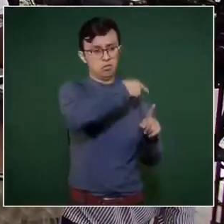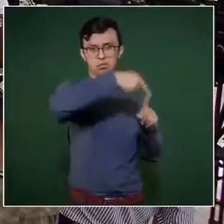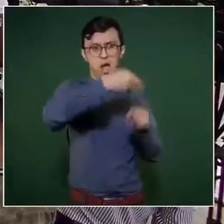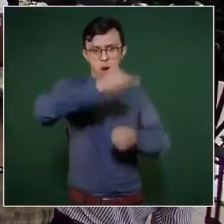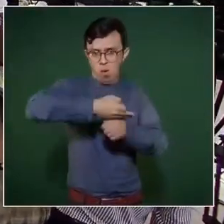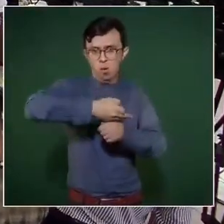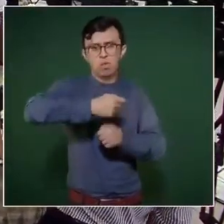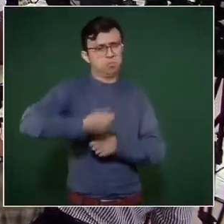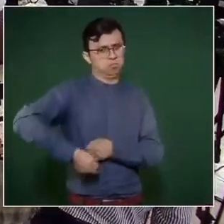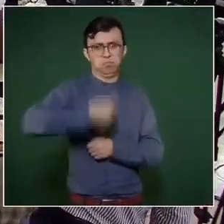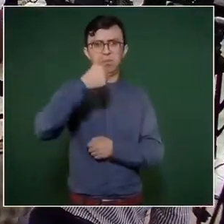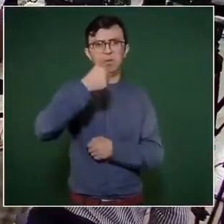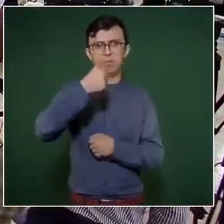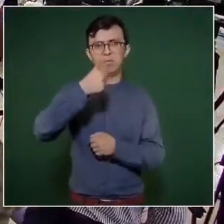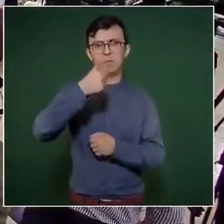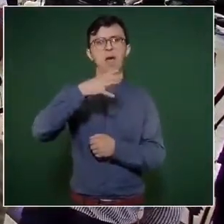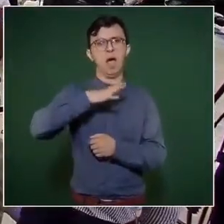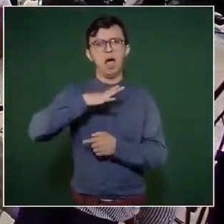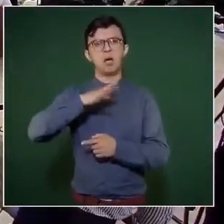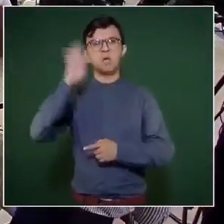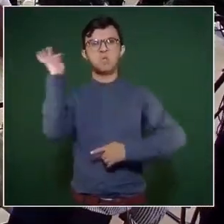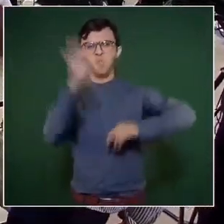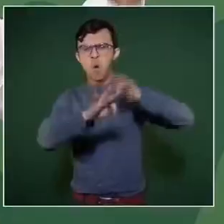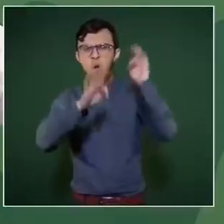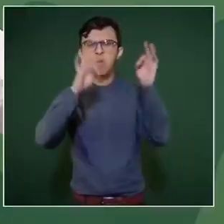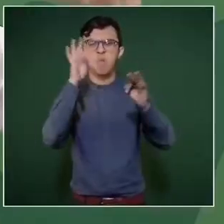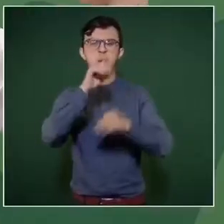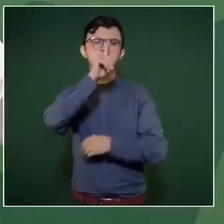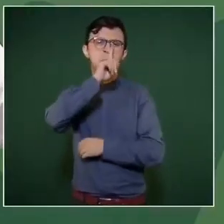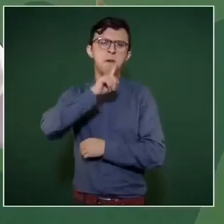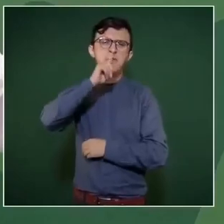un bombardeo así de mentiras,